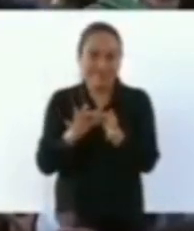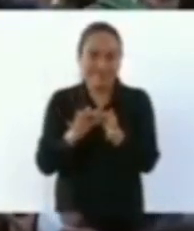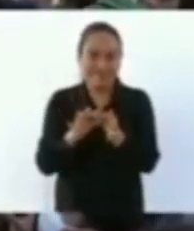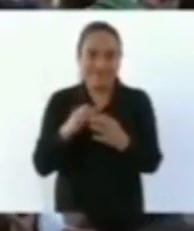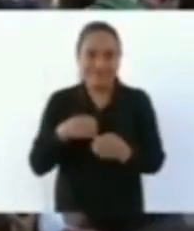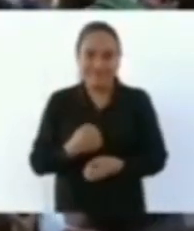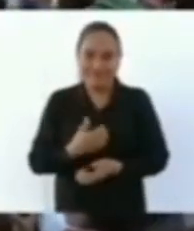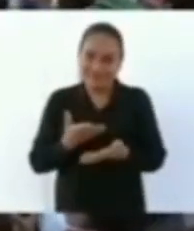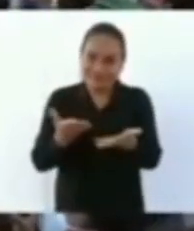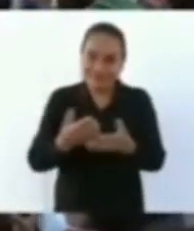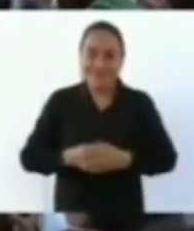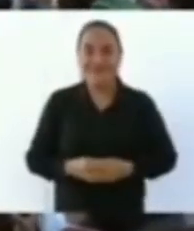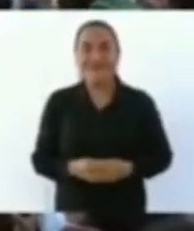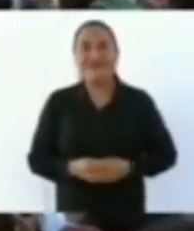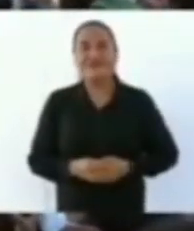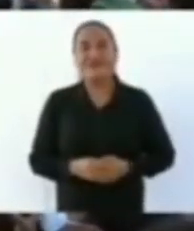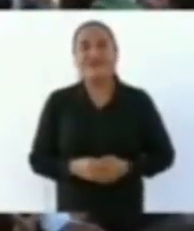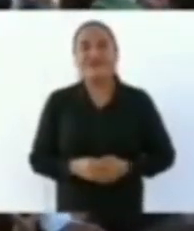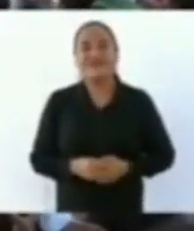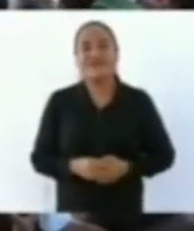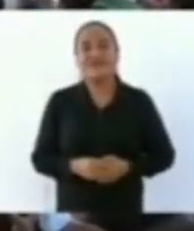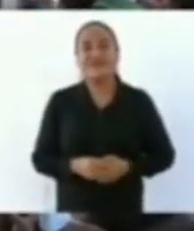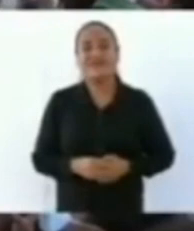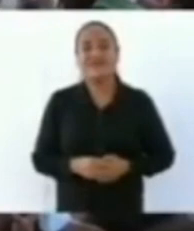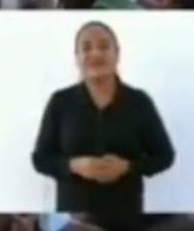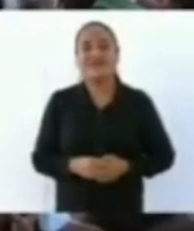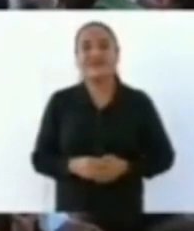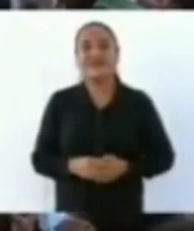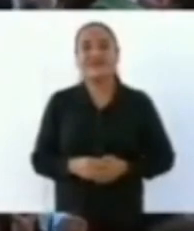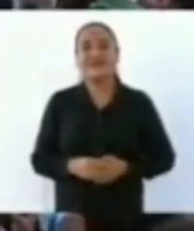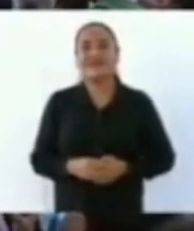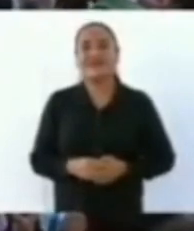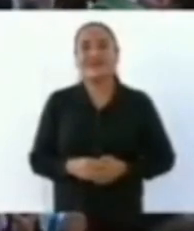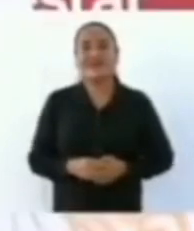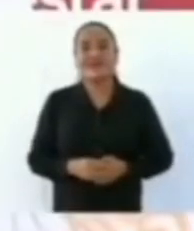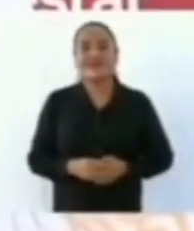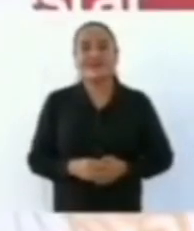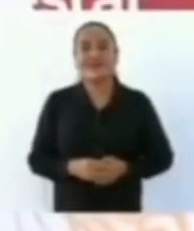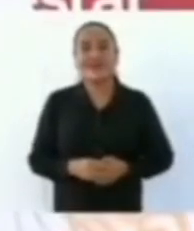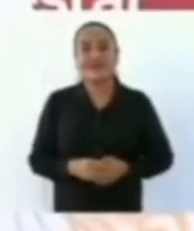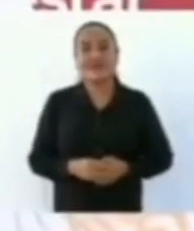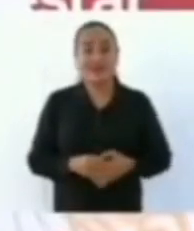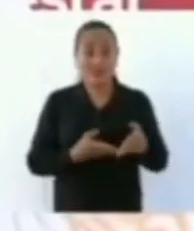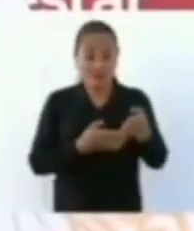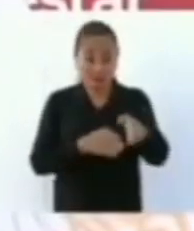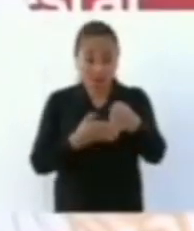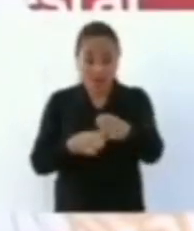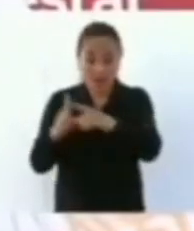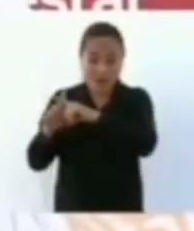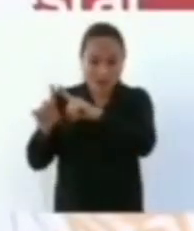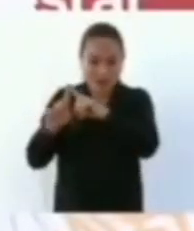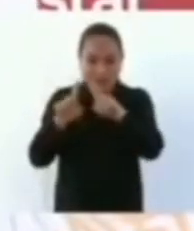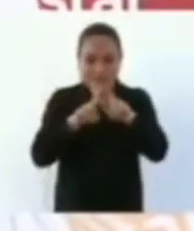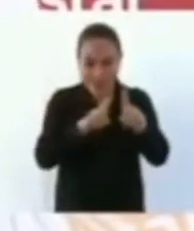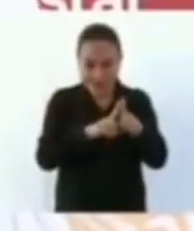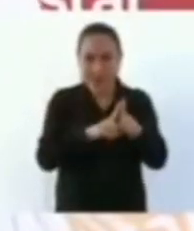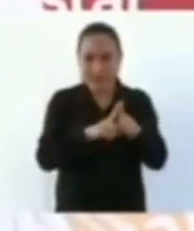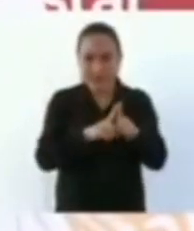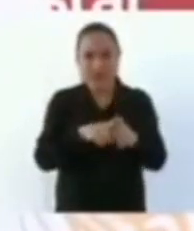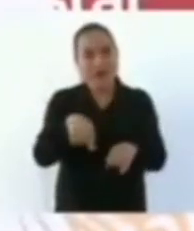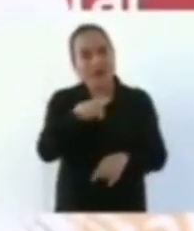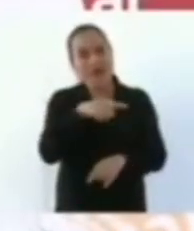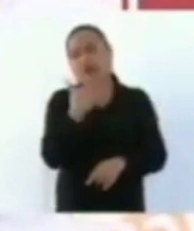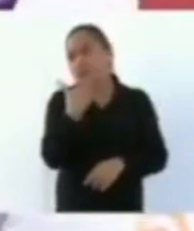Pero en muy buenos términos, porque ellos se han portado bien. Mientras